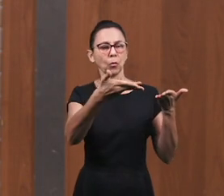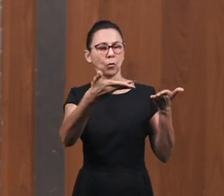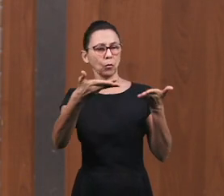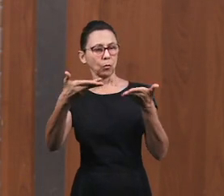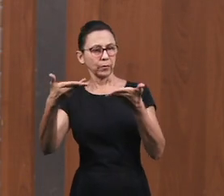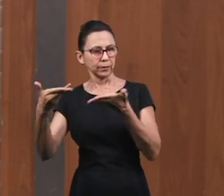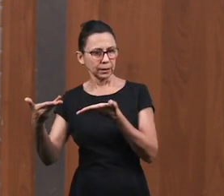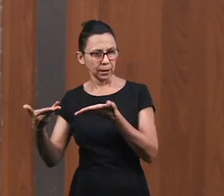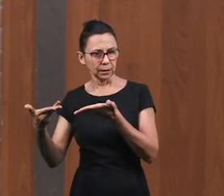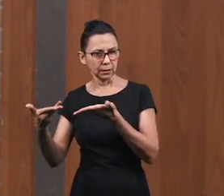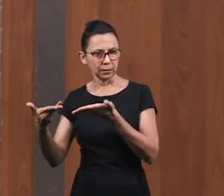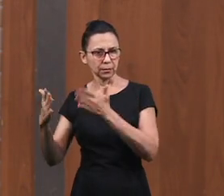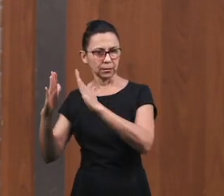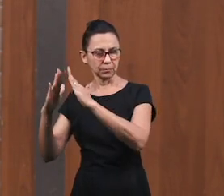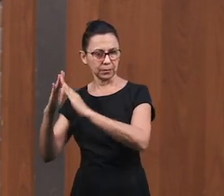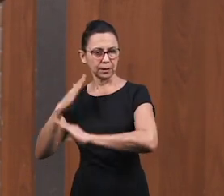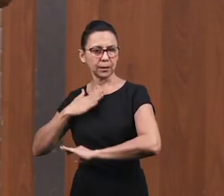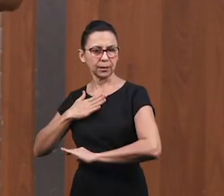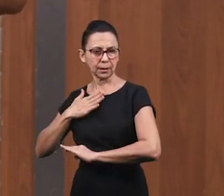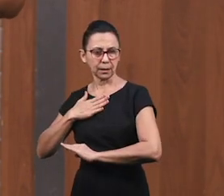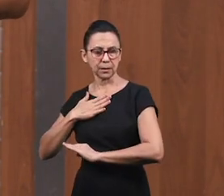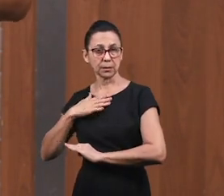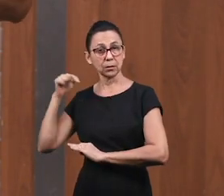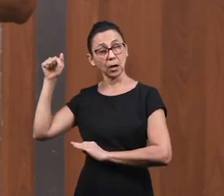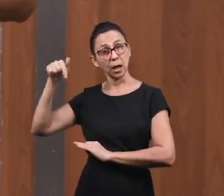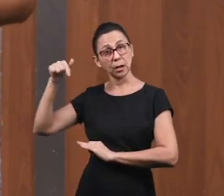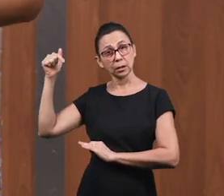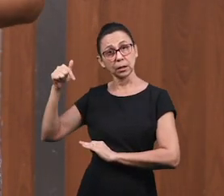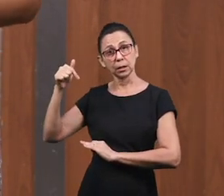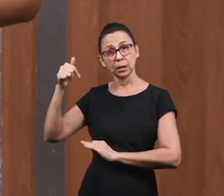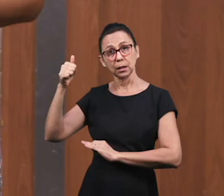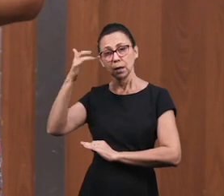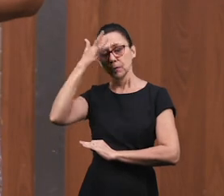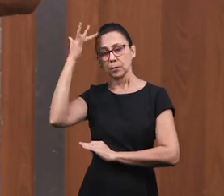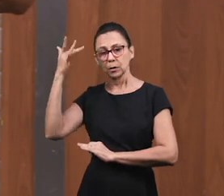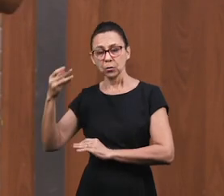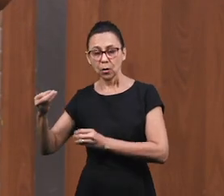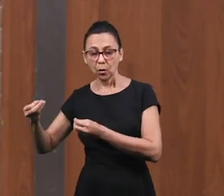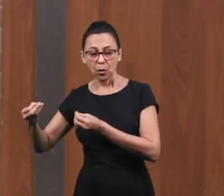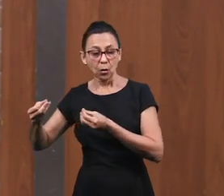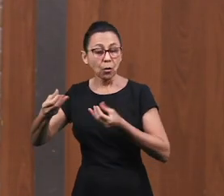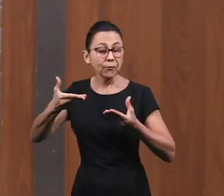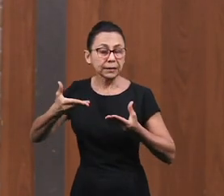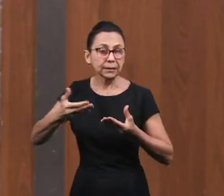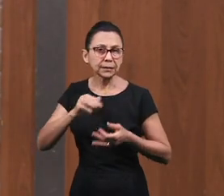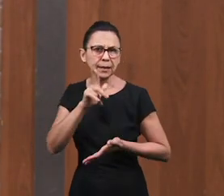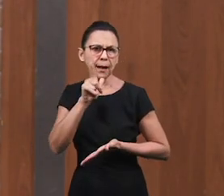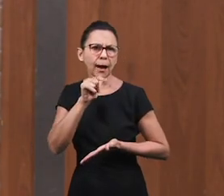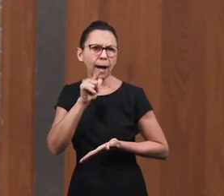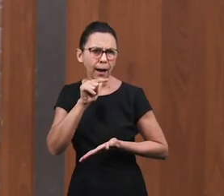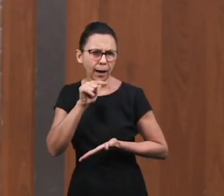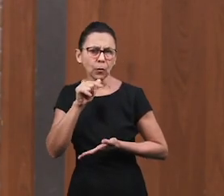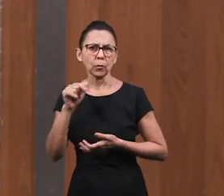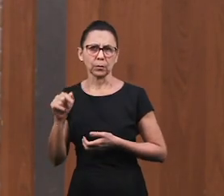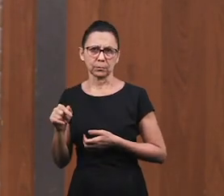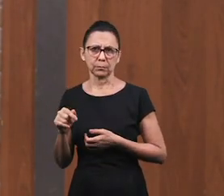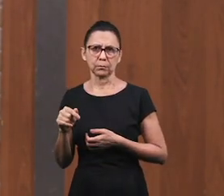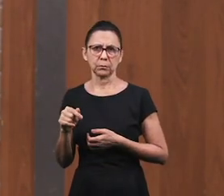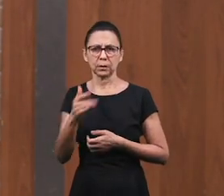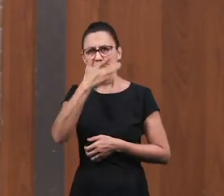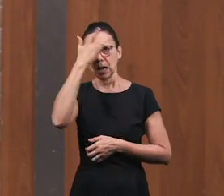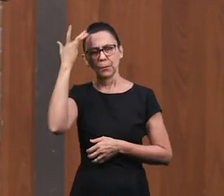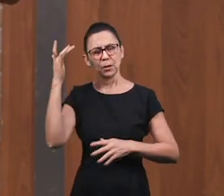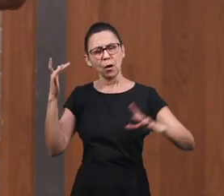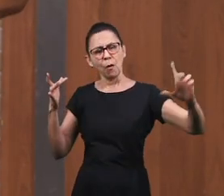Ofrecía al visitante Agua para lavarse los pies Cuando llegaba ¿Por qué? Porque el visitante